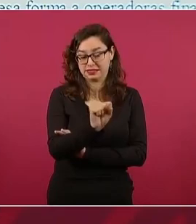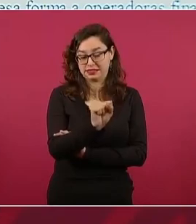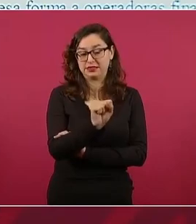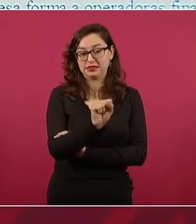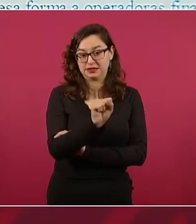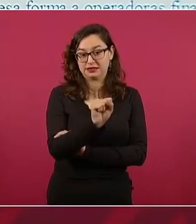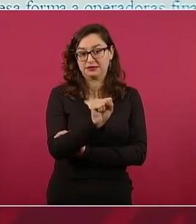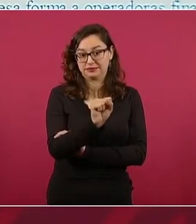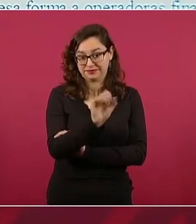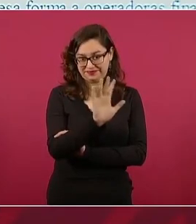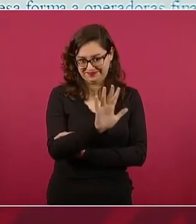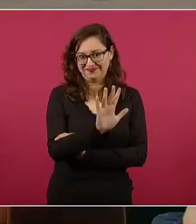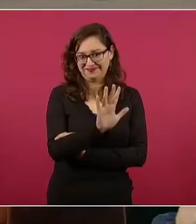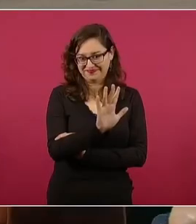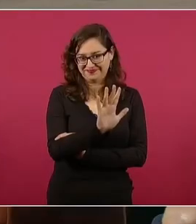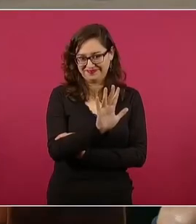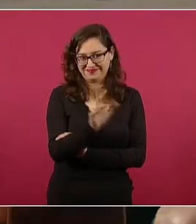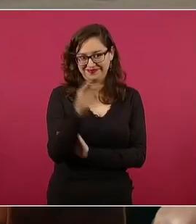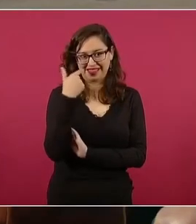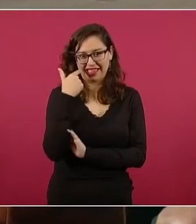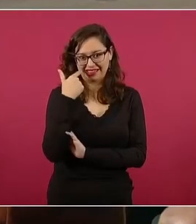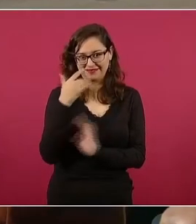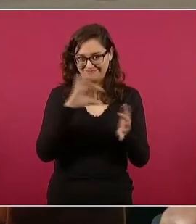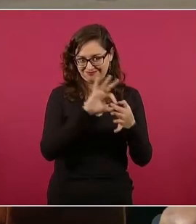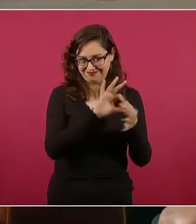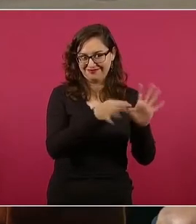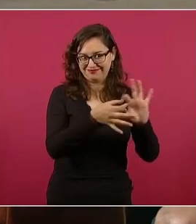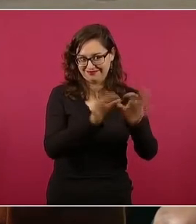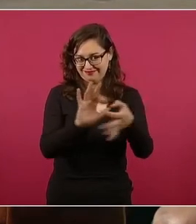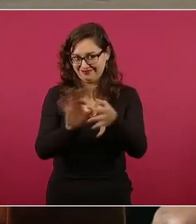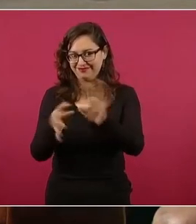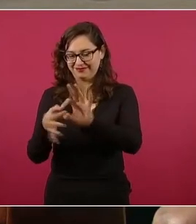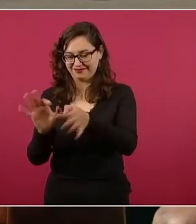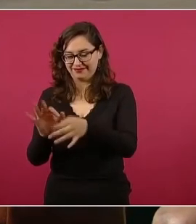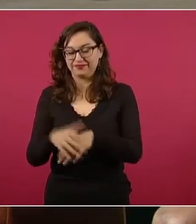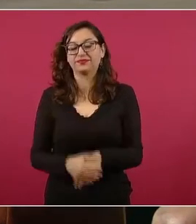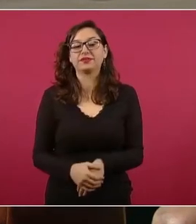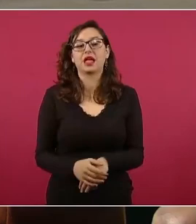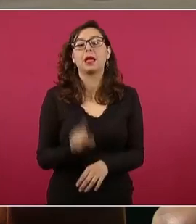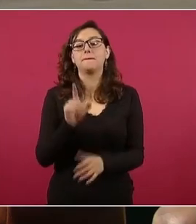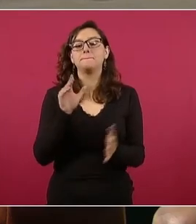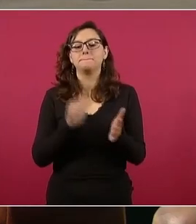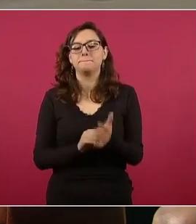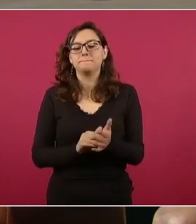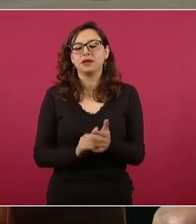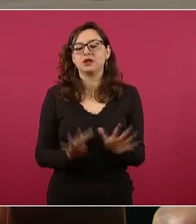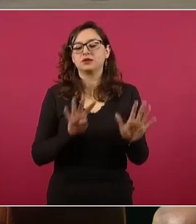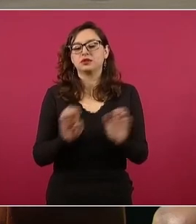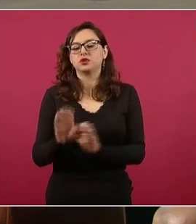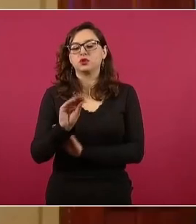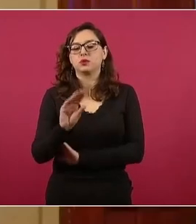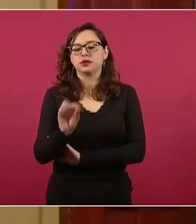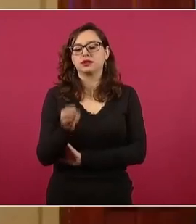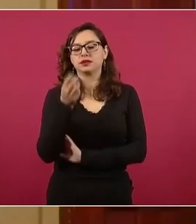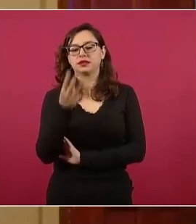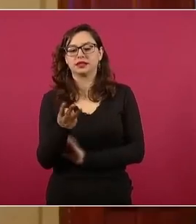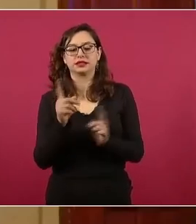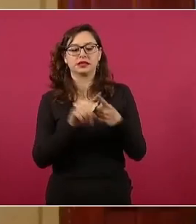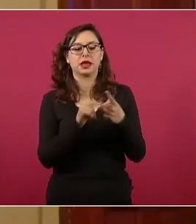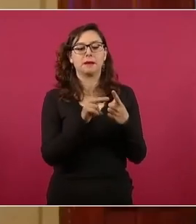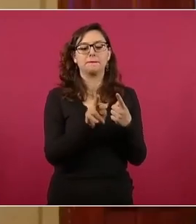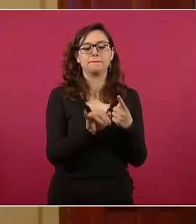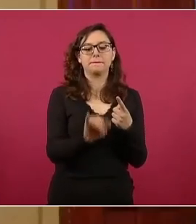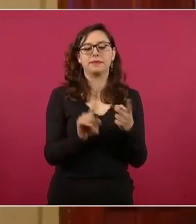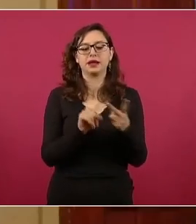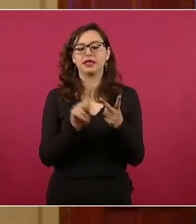para entendernos mejor. El 5 de marzo de 1993, el PRI y el PAN aprobaron la reforma